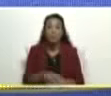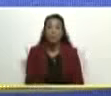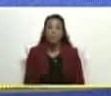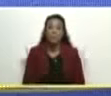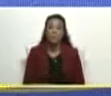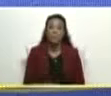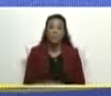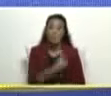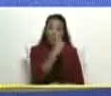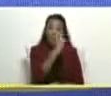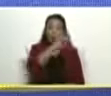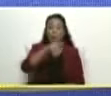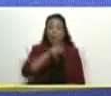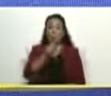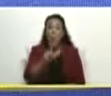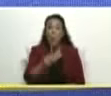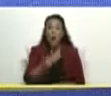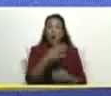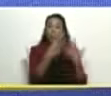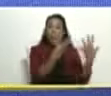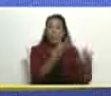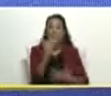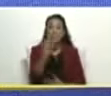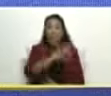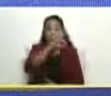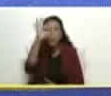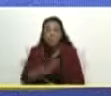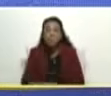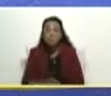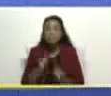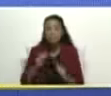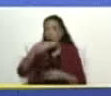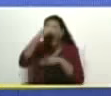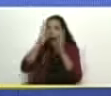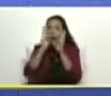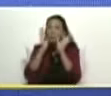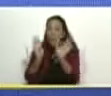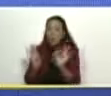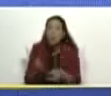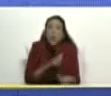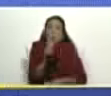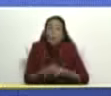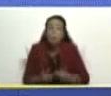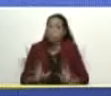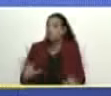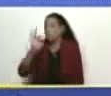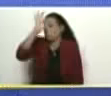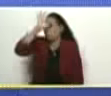primero de julio tenemos que llegar al 95% ¿cómo lo vamos a hacer?